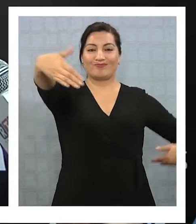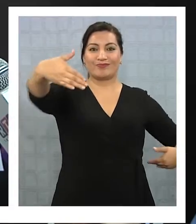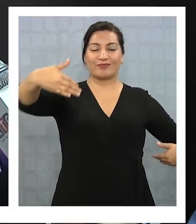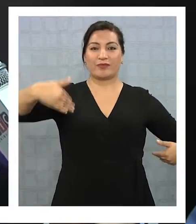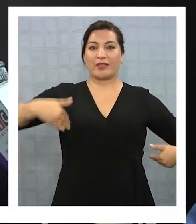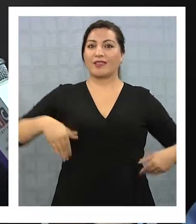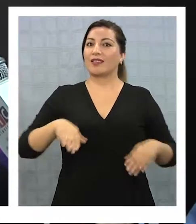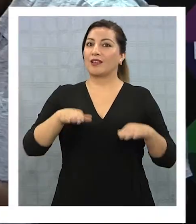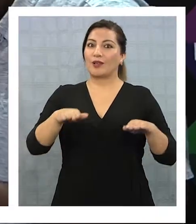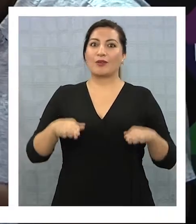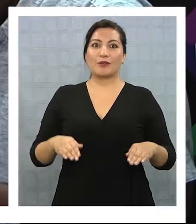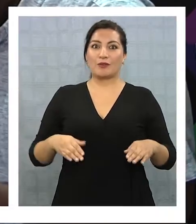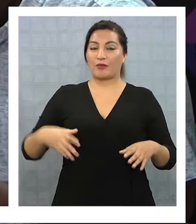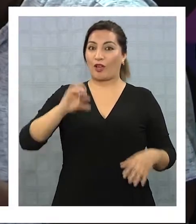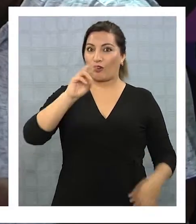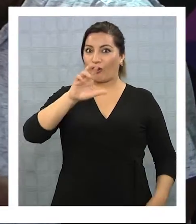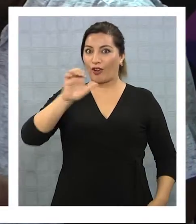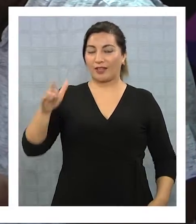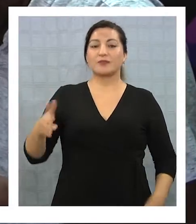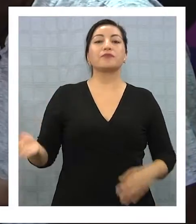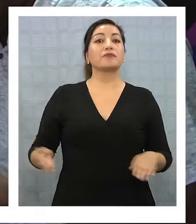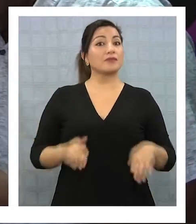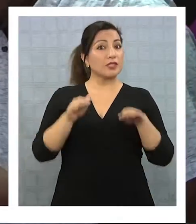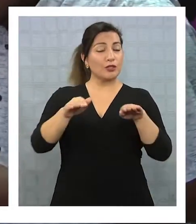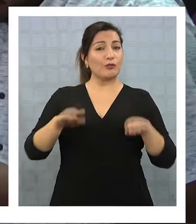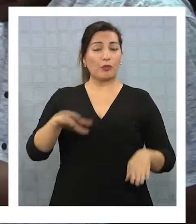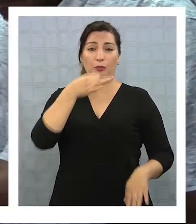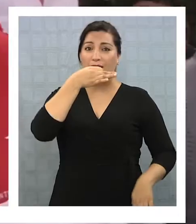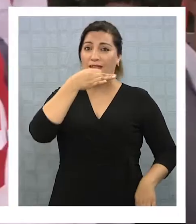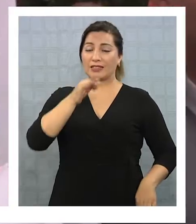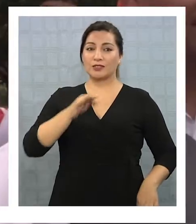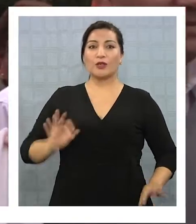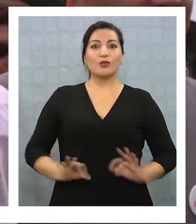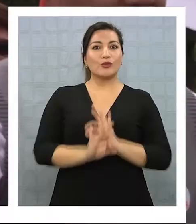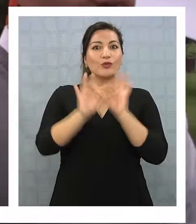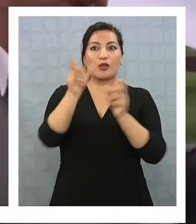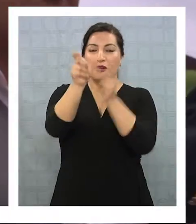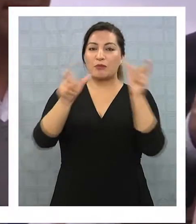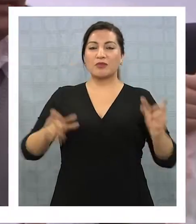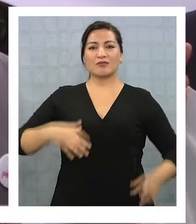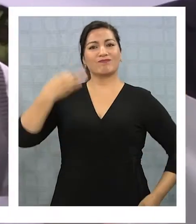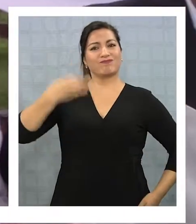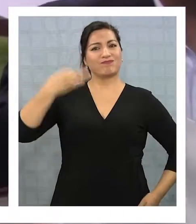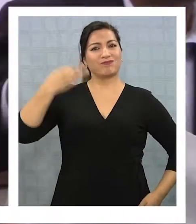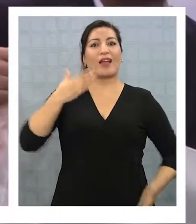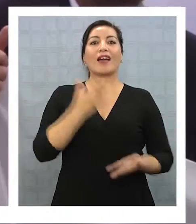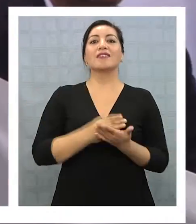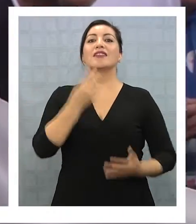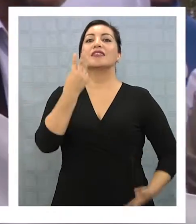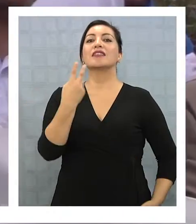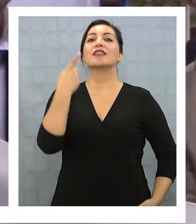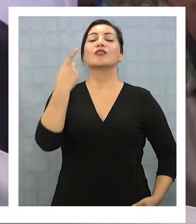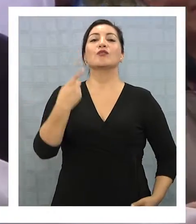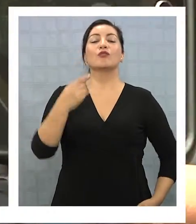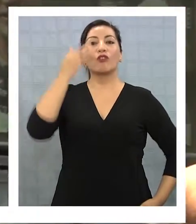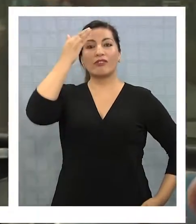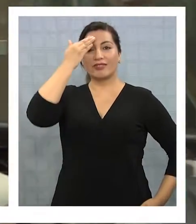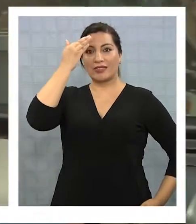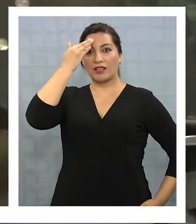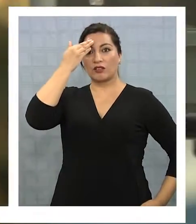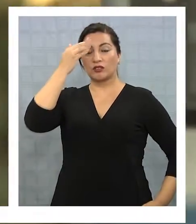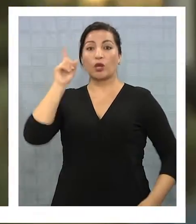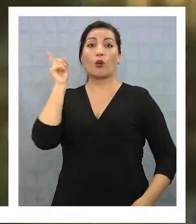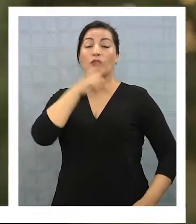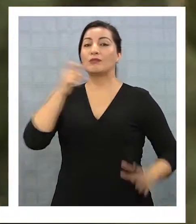de los consejeros regionales. Asimismo indicaron que ningún candidato será oficial hasta el 31 de agosto, fecha límite para que el